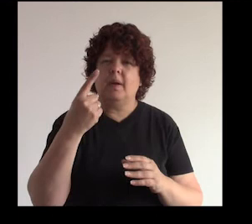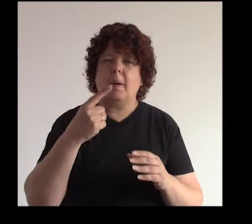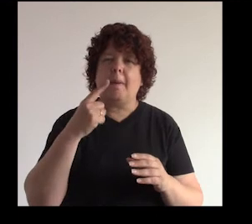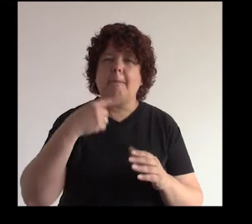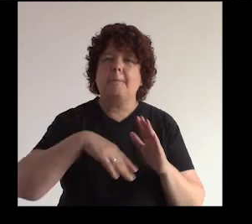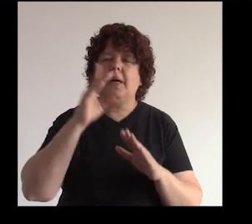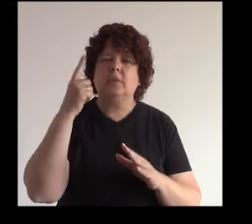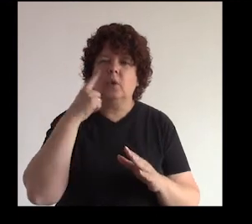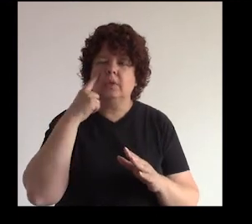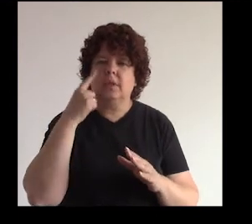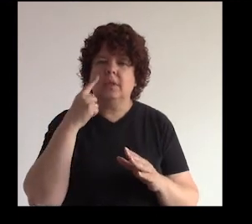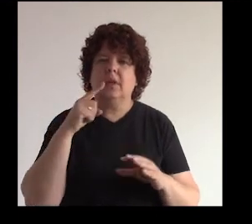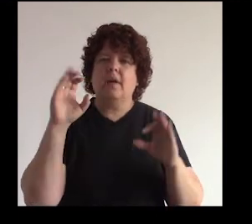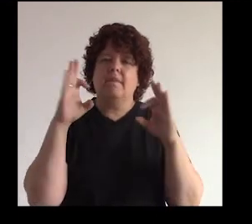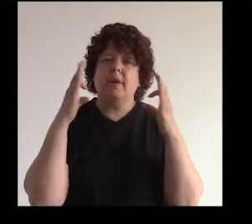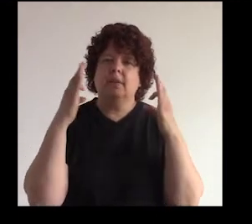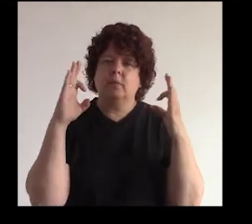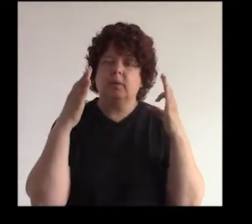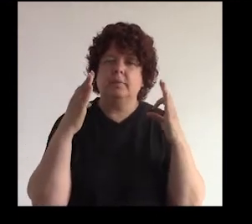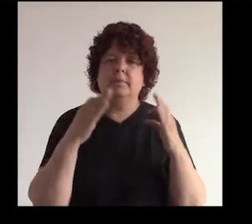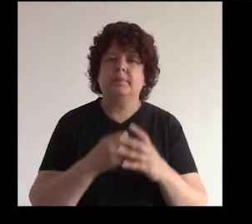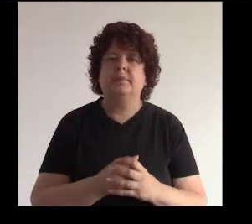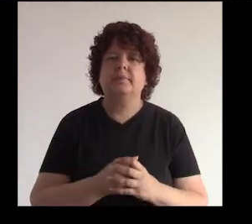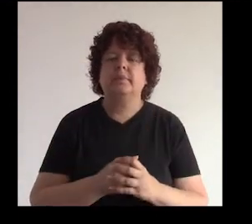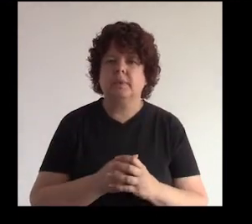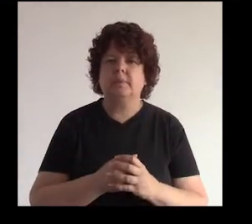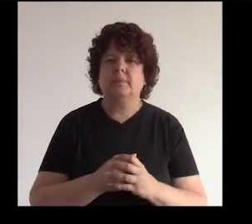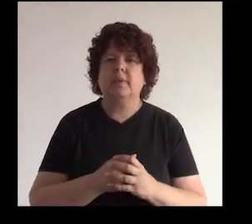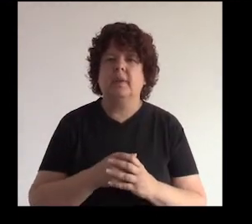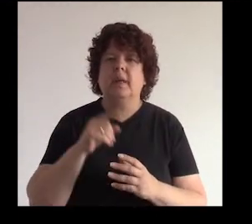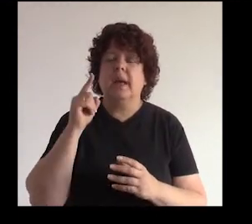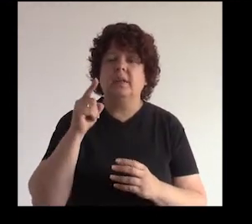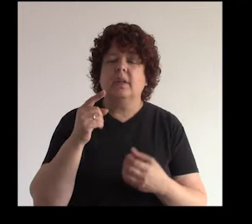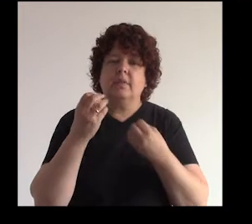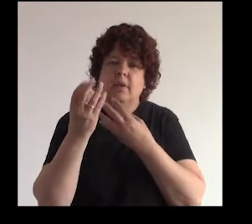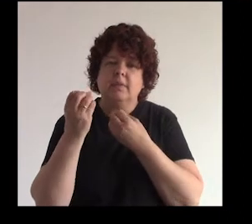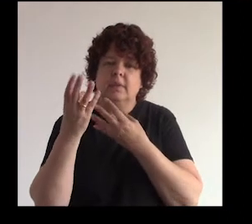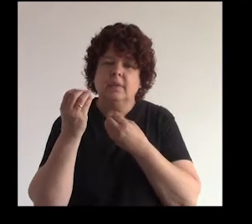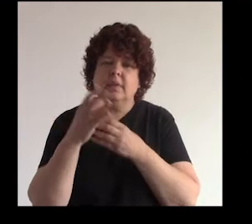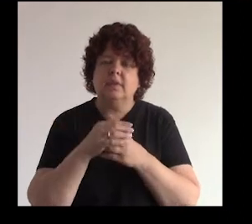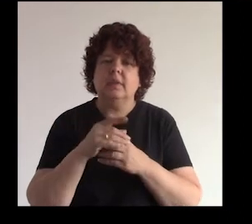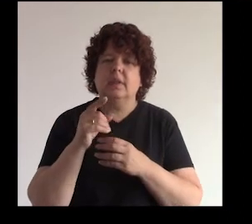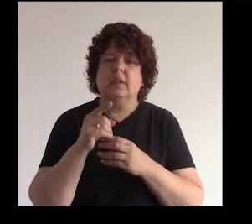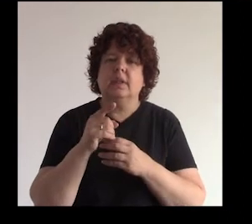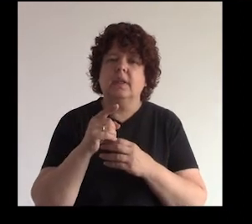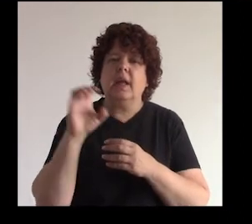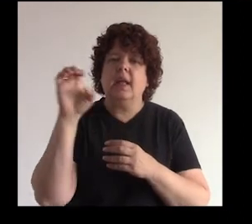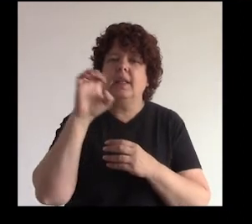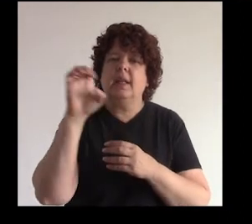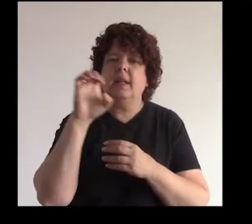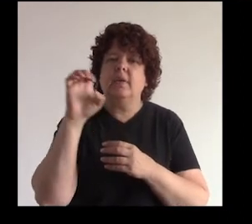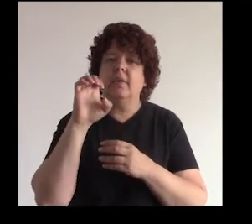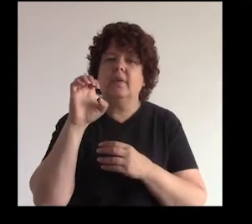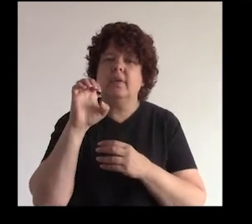primer lugar se lo llevan nuestros amigos de Facebook ¿sí? estos son datos del reporte de HubSpot